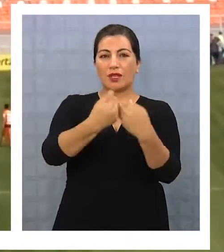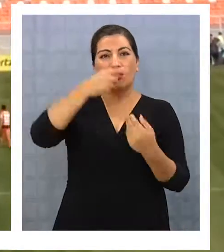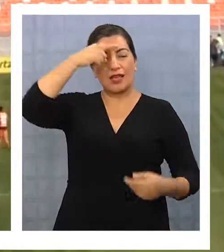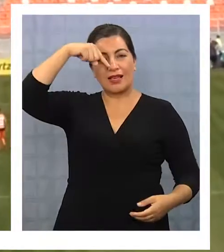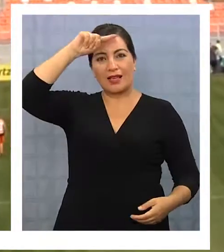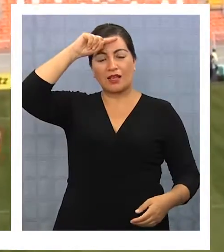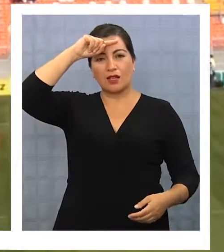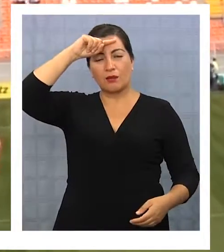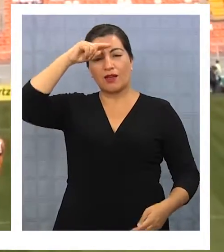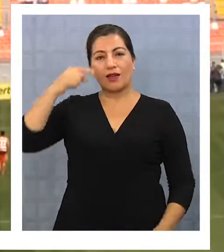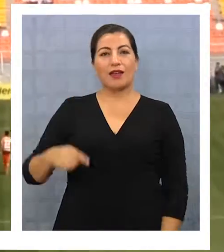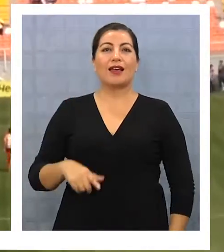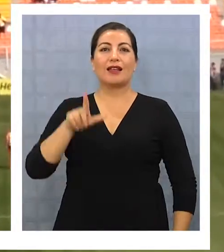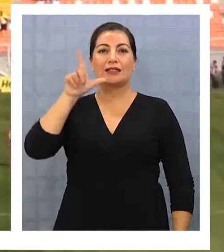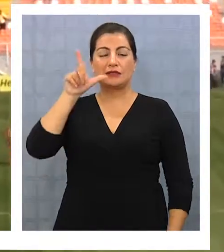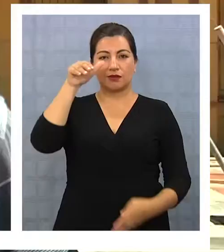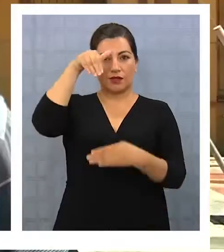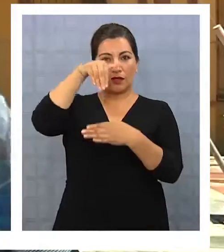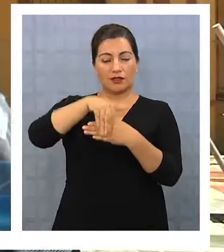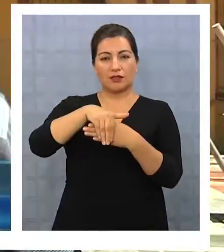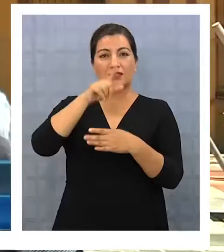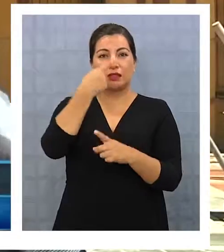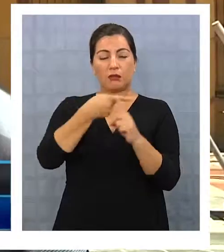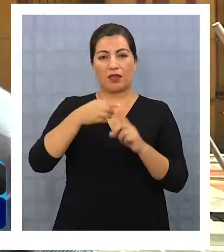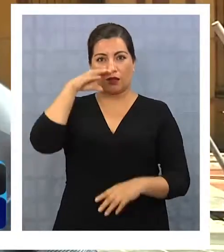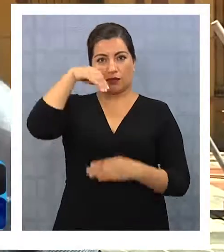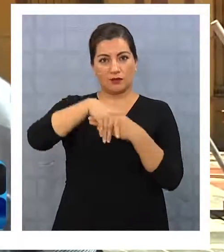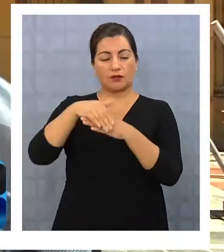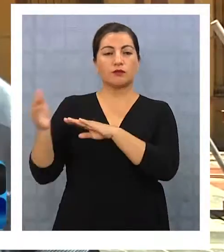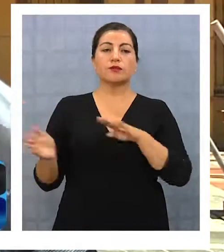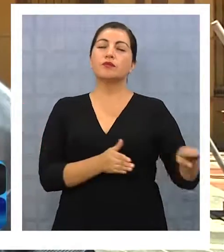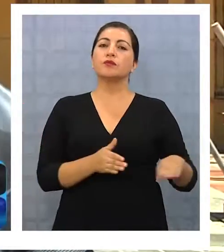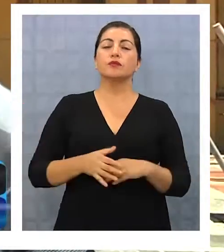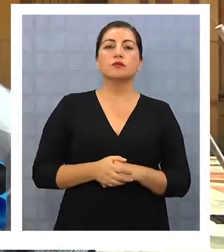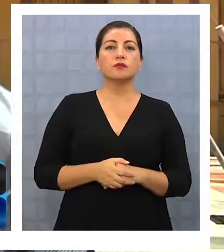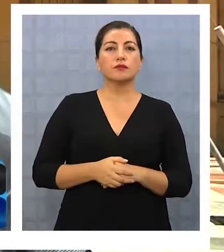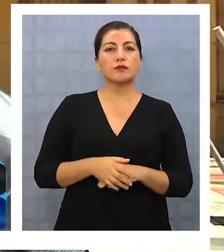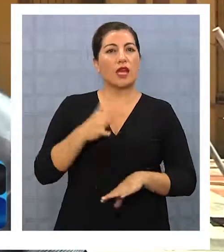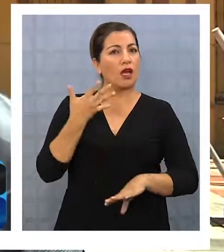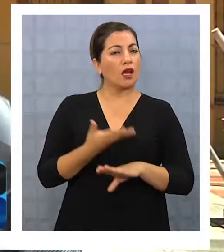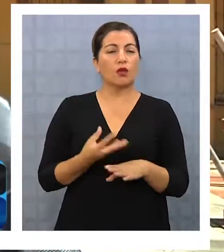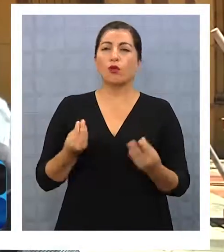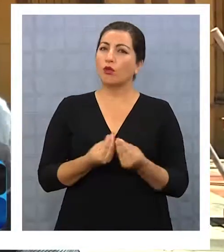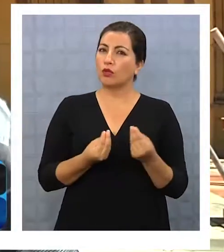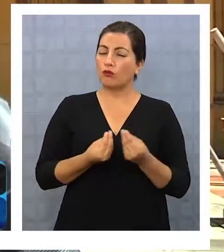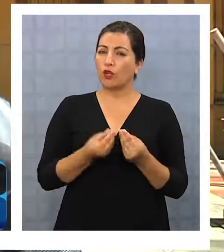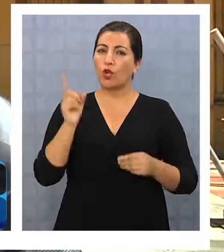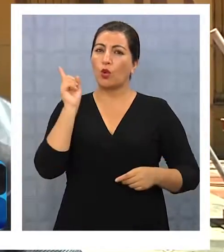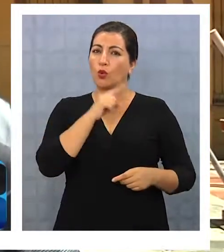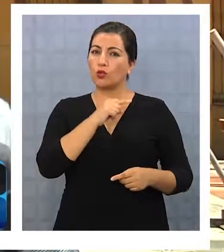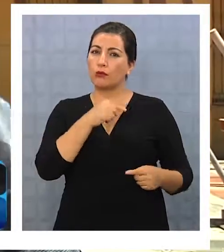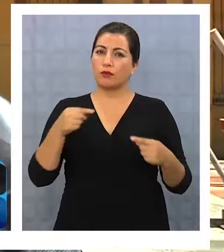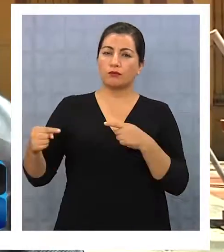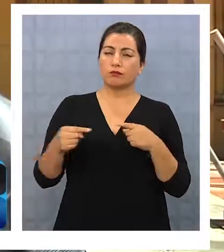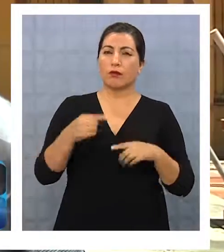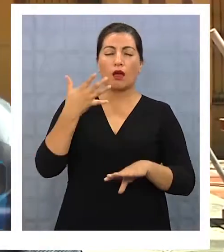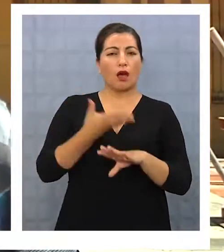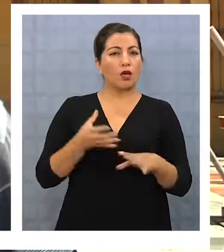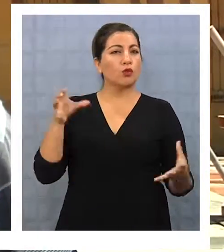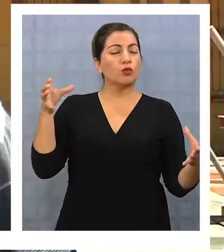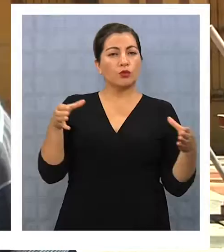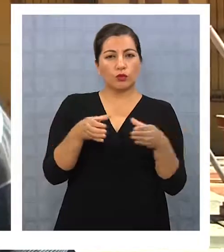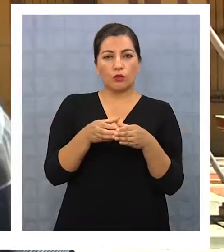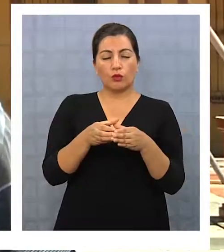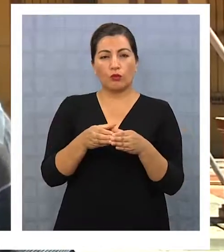Calama a las 19.30 horas. Tiene un buen planteamiento, lo han demostrado a través de los últimos campeonatos. Tiene el equipo como para